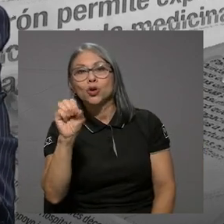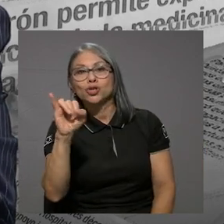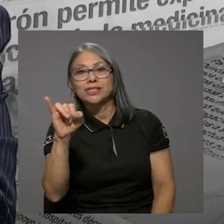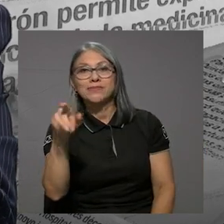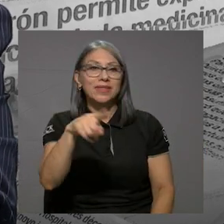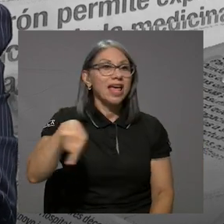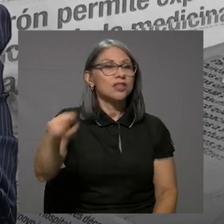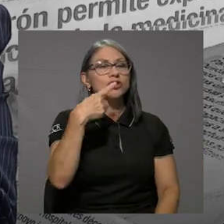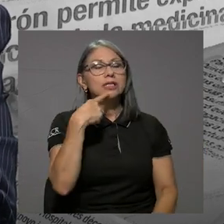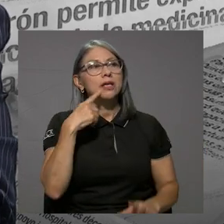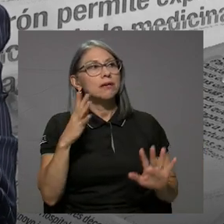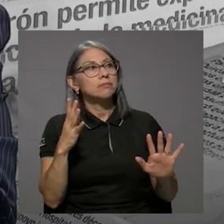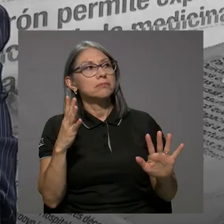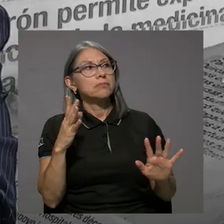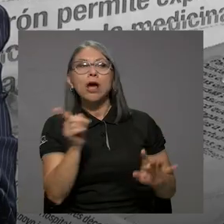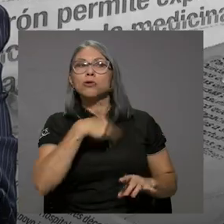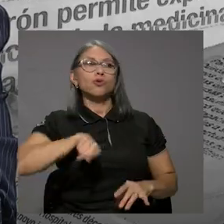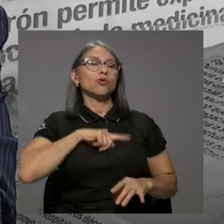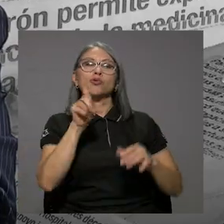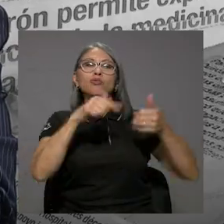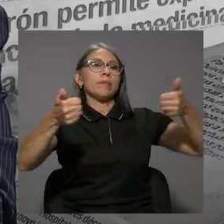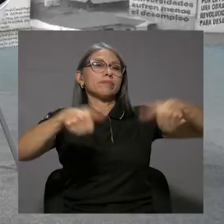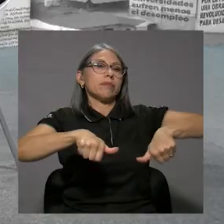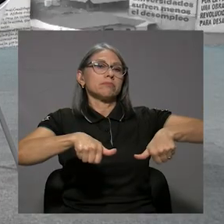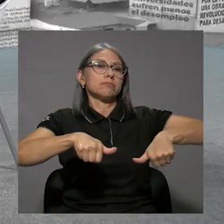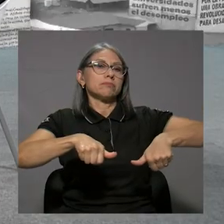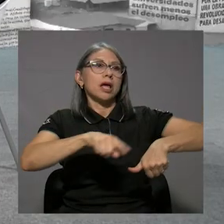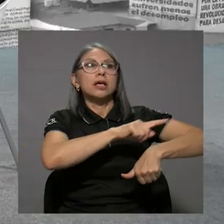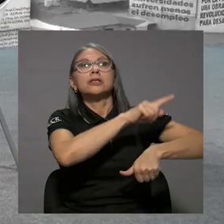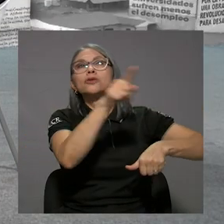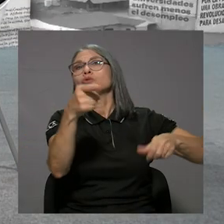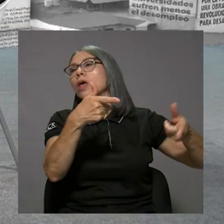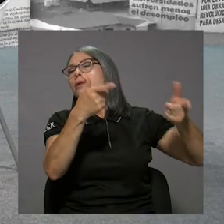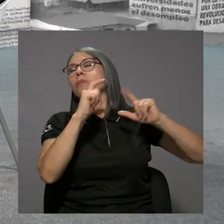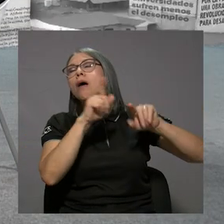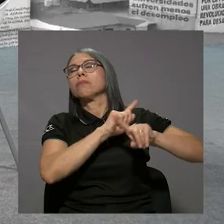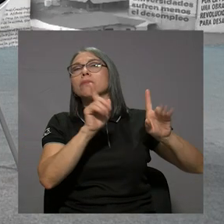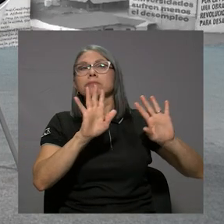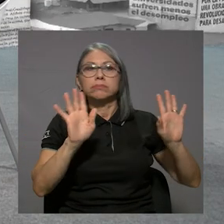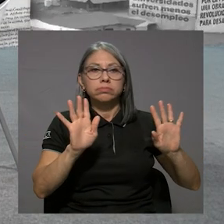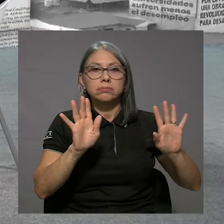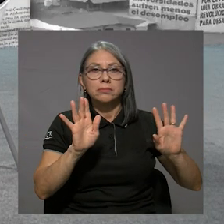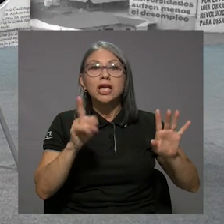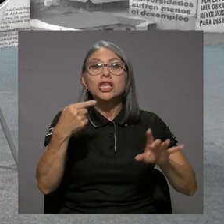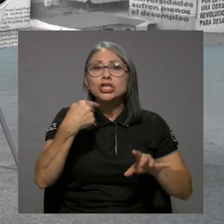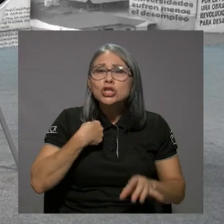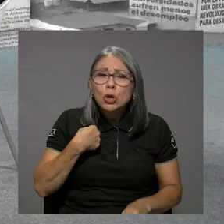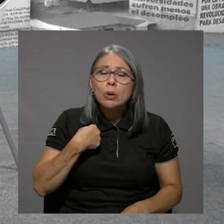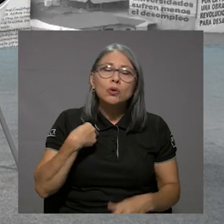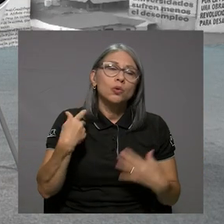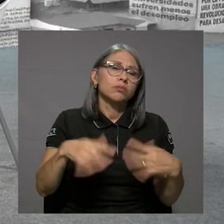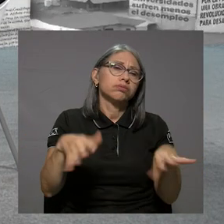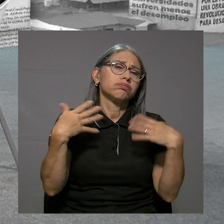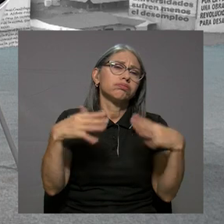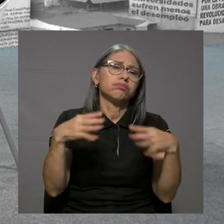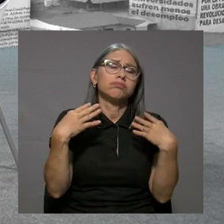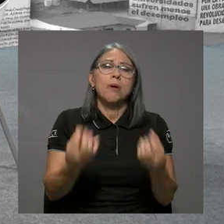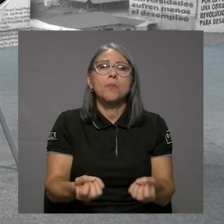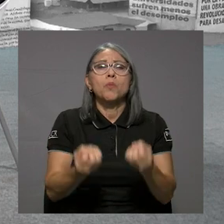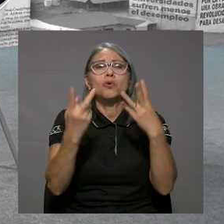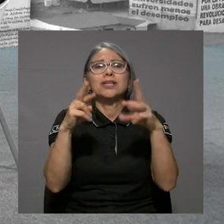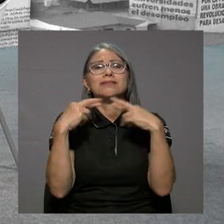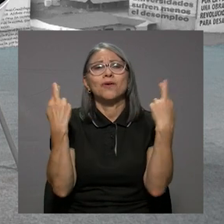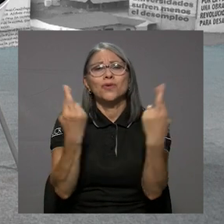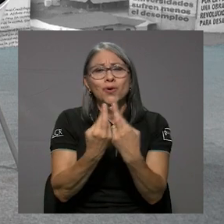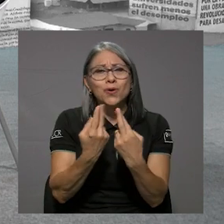decían, ok, nosotros nos oponemos aquí, si no nos toman en cuenta. Y yo tuve reuniones, bueno, que conozco ahí